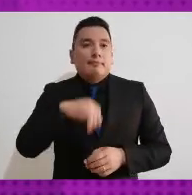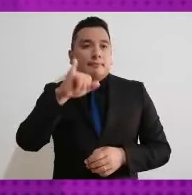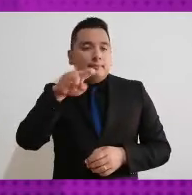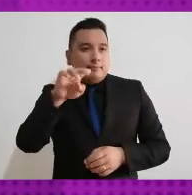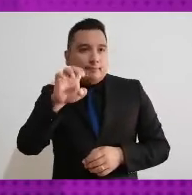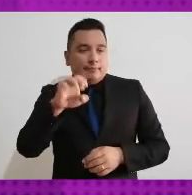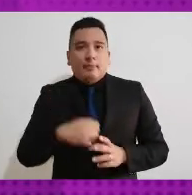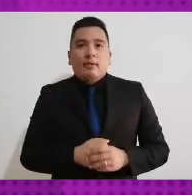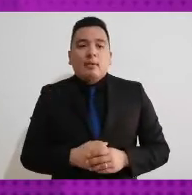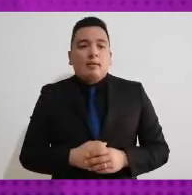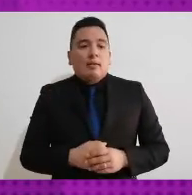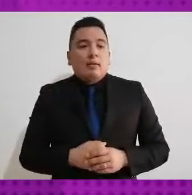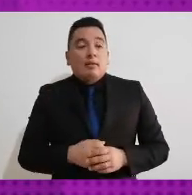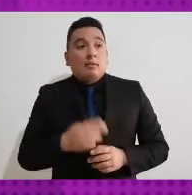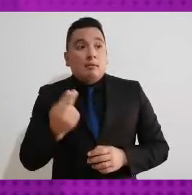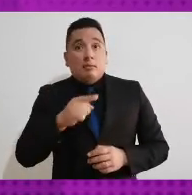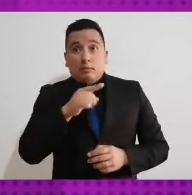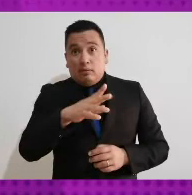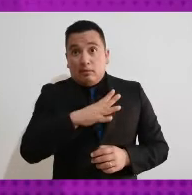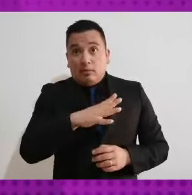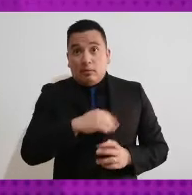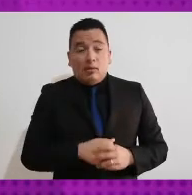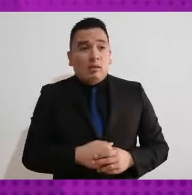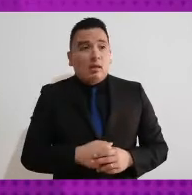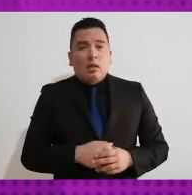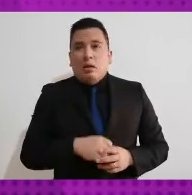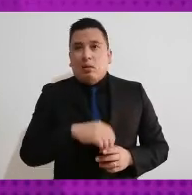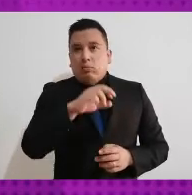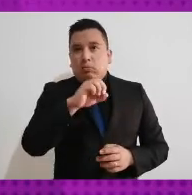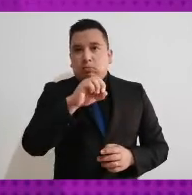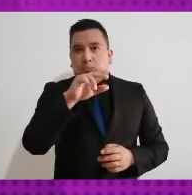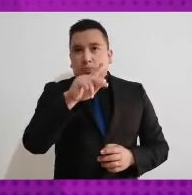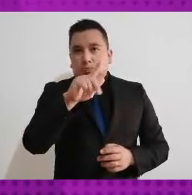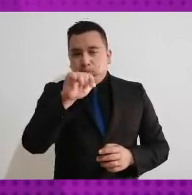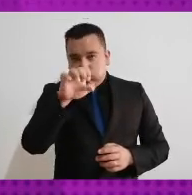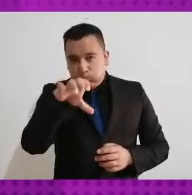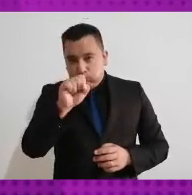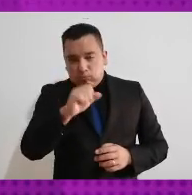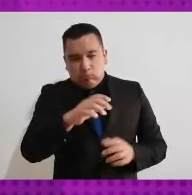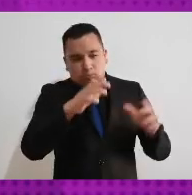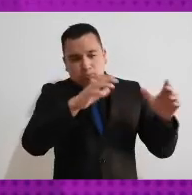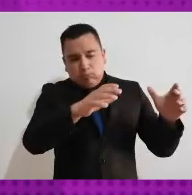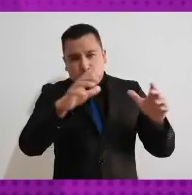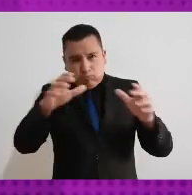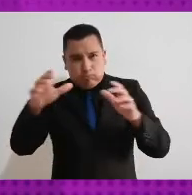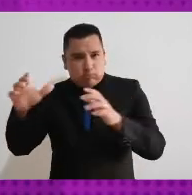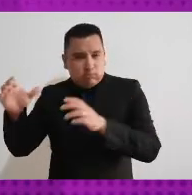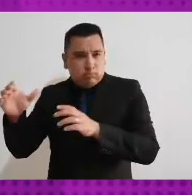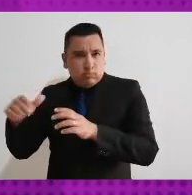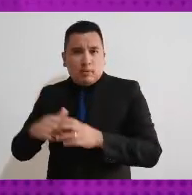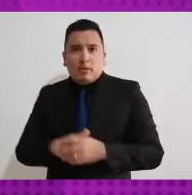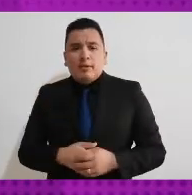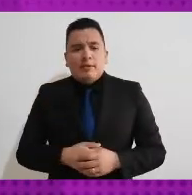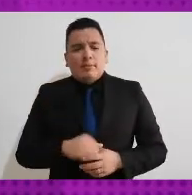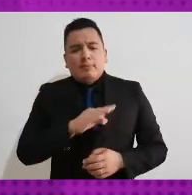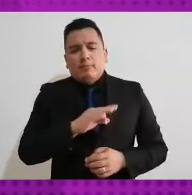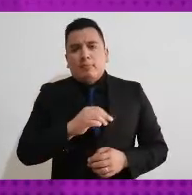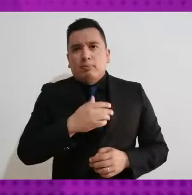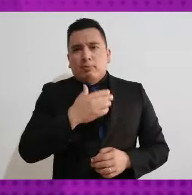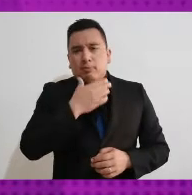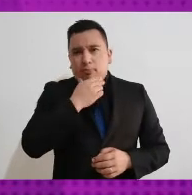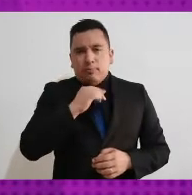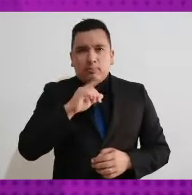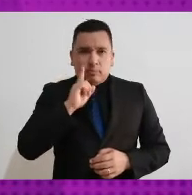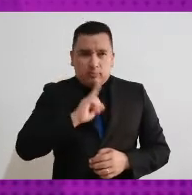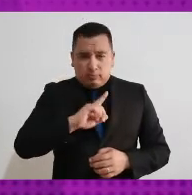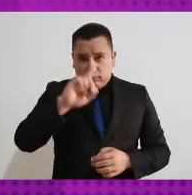integrar los organismos públicos locales electorales, podemos llegar a integrar los OPLES en el Consejo